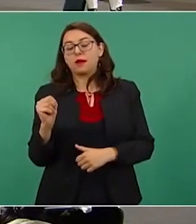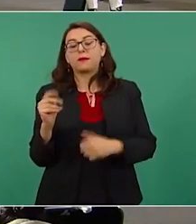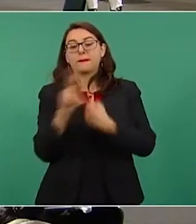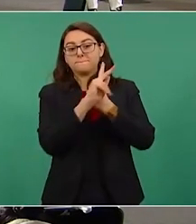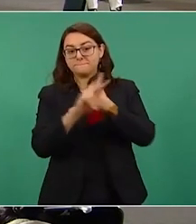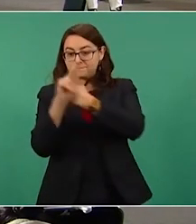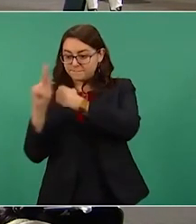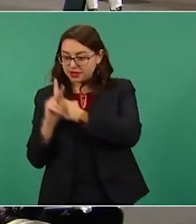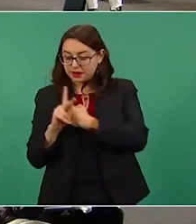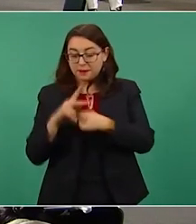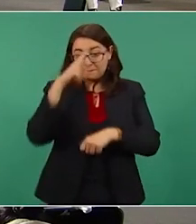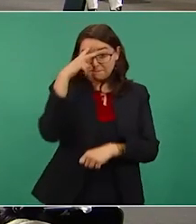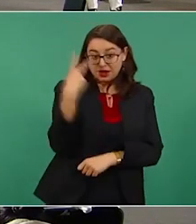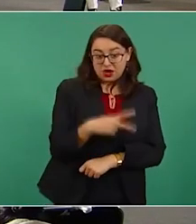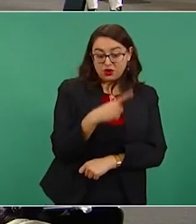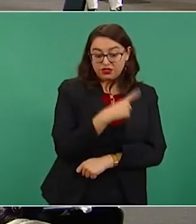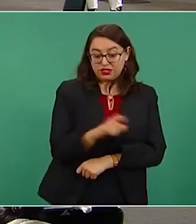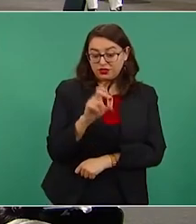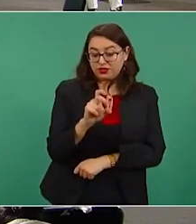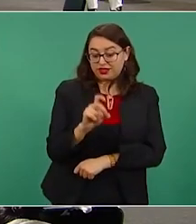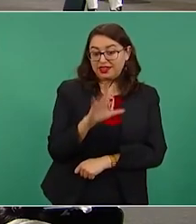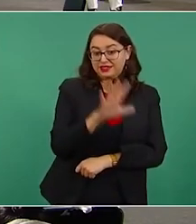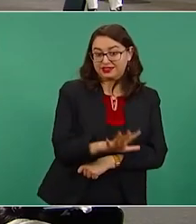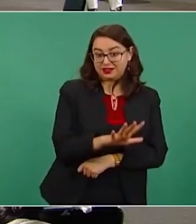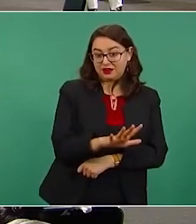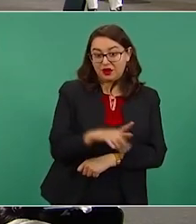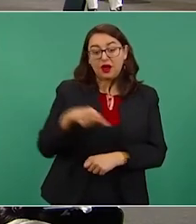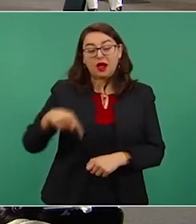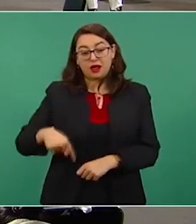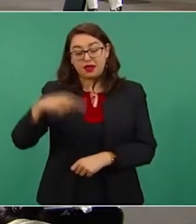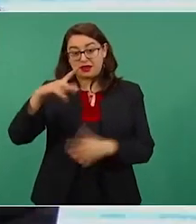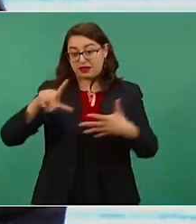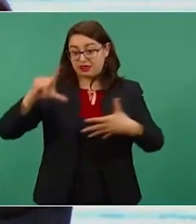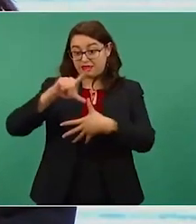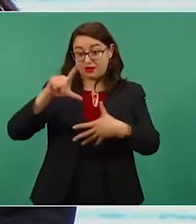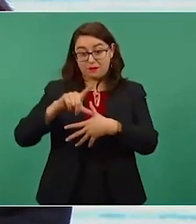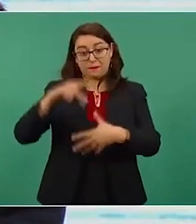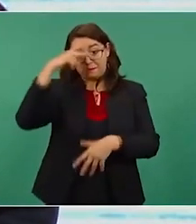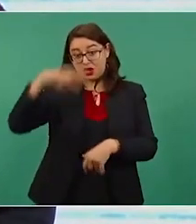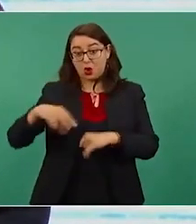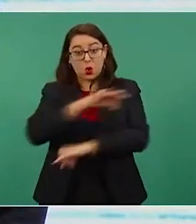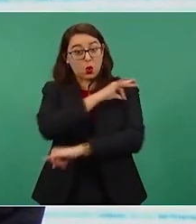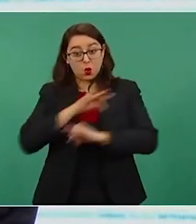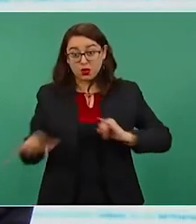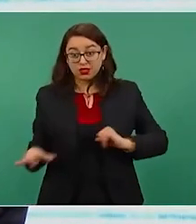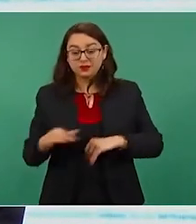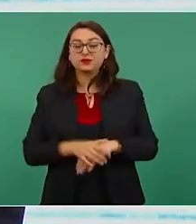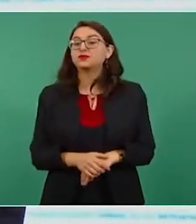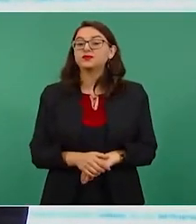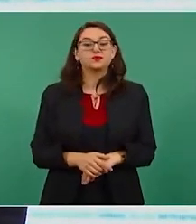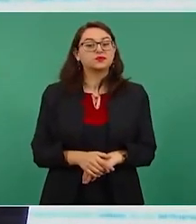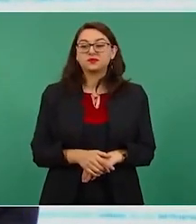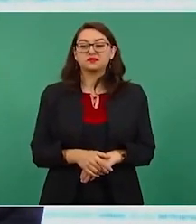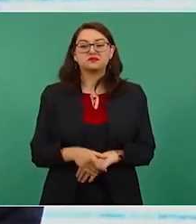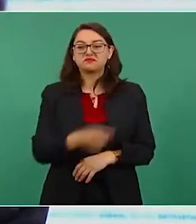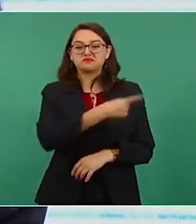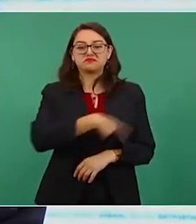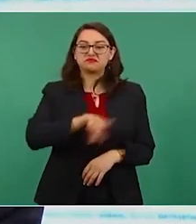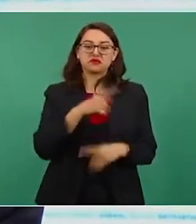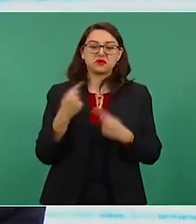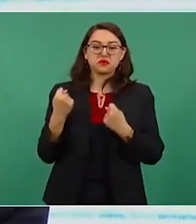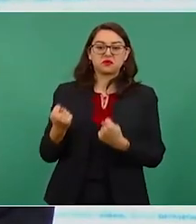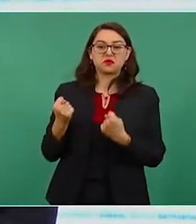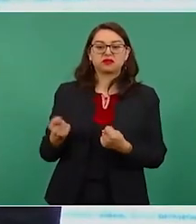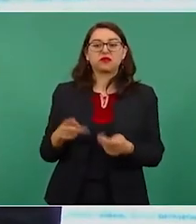Y desde ese momento no pararon en difundir en medios y en redes sociales, repitiendo el dato de la corrupción a la menor